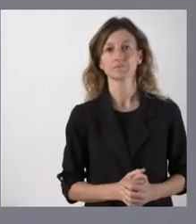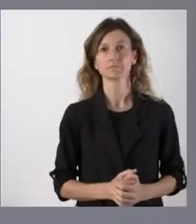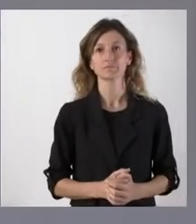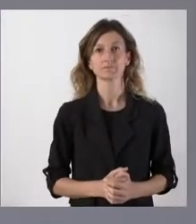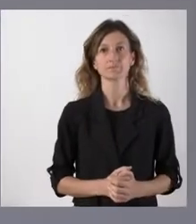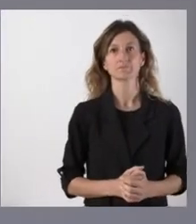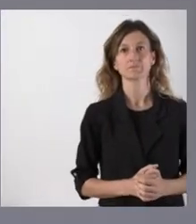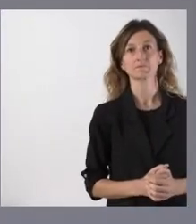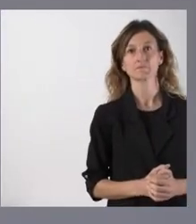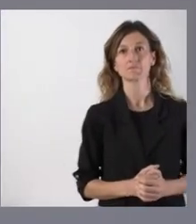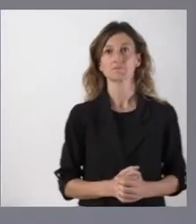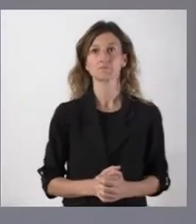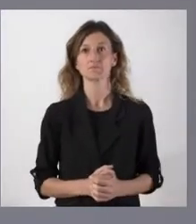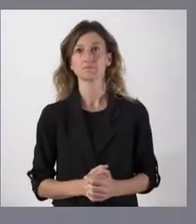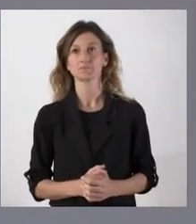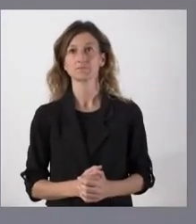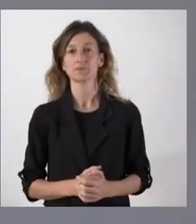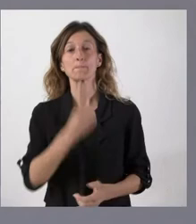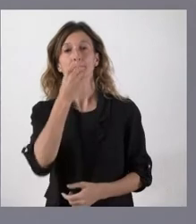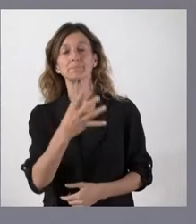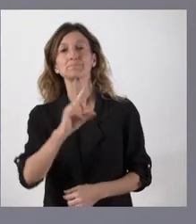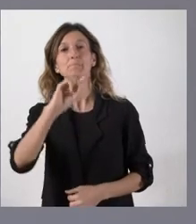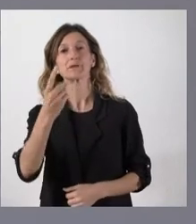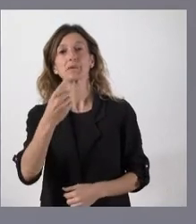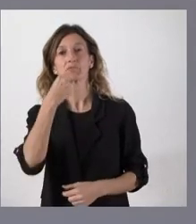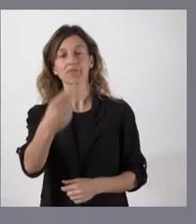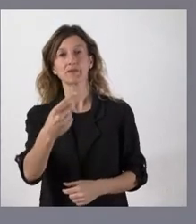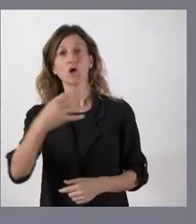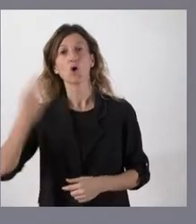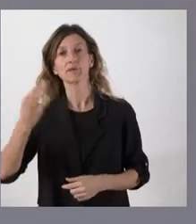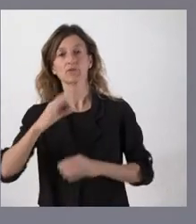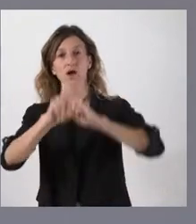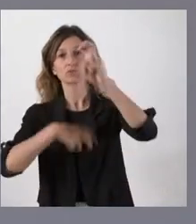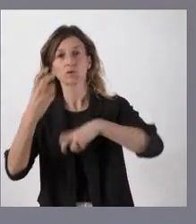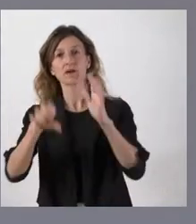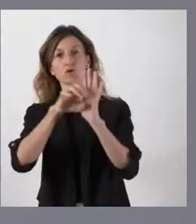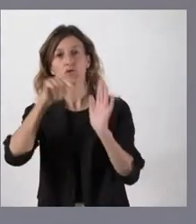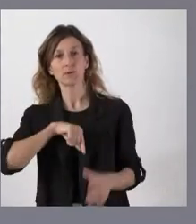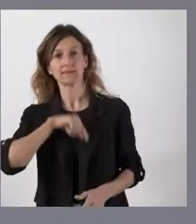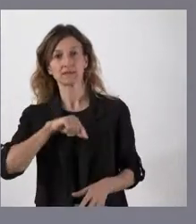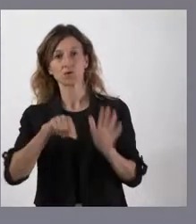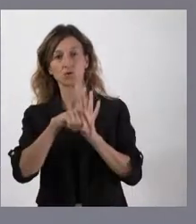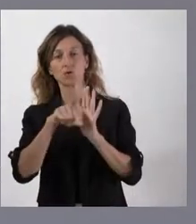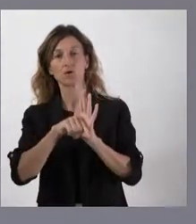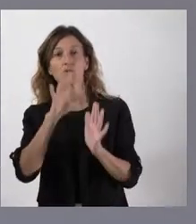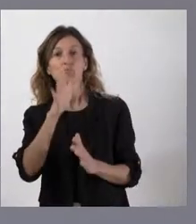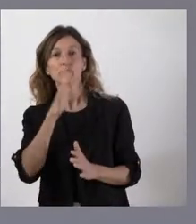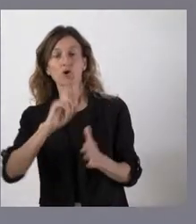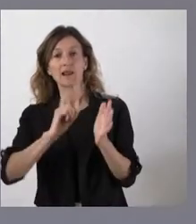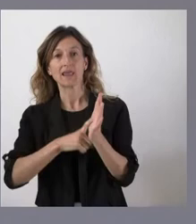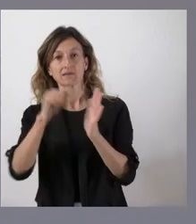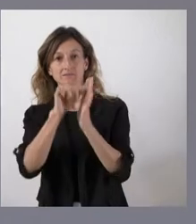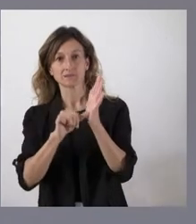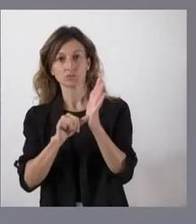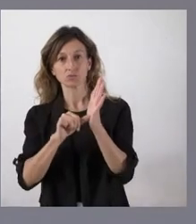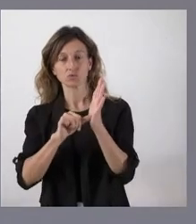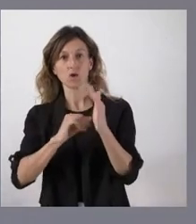aspectos que usted me plantea, lo primero es señalar que la obligación de actualizar el Código Ético deriva de la propia ley del Estatuto